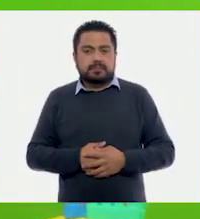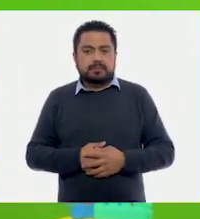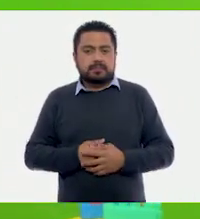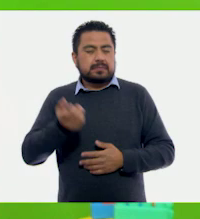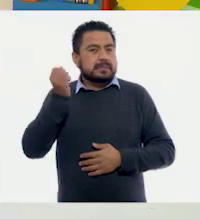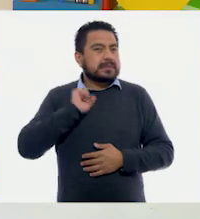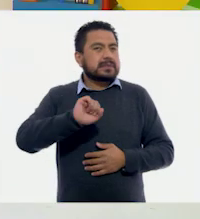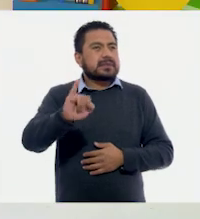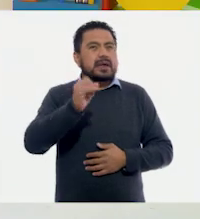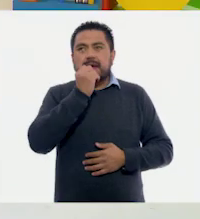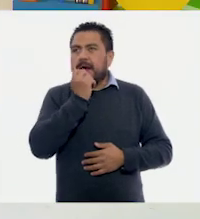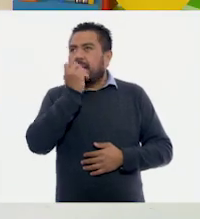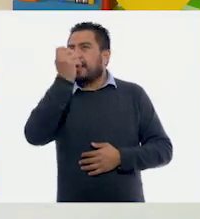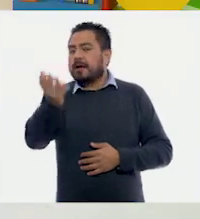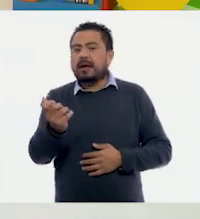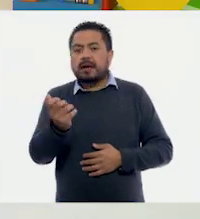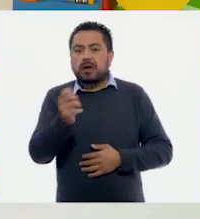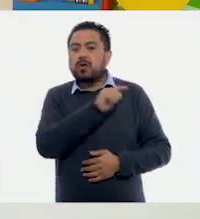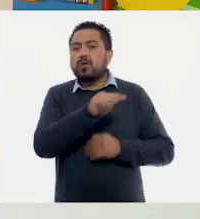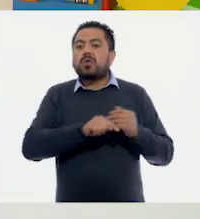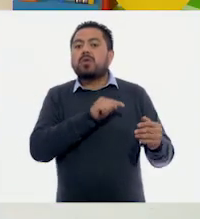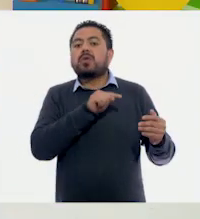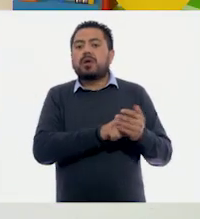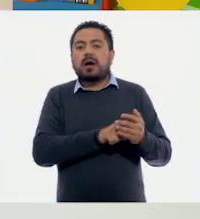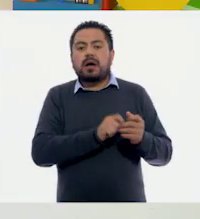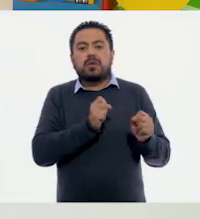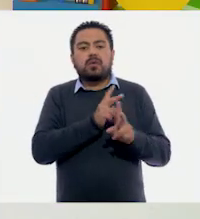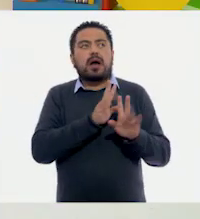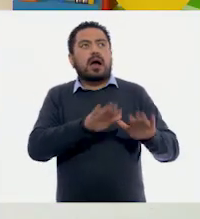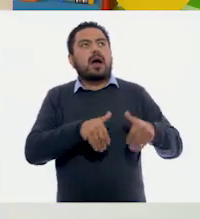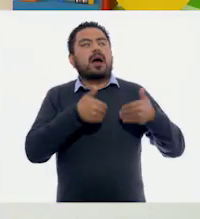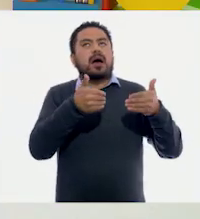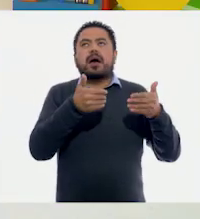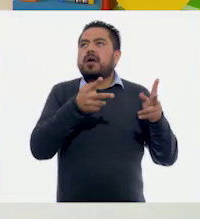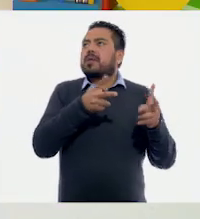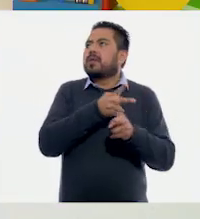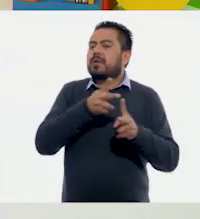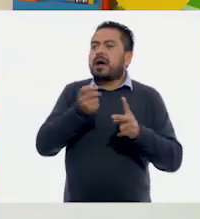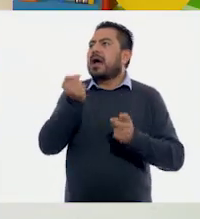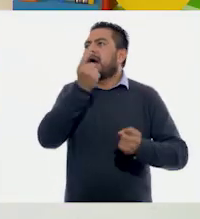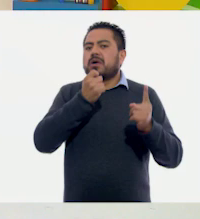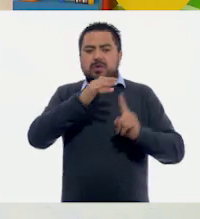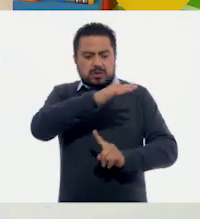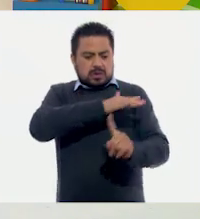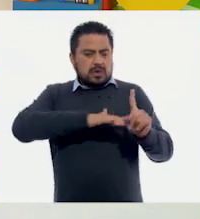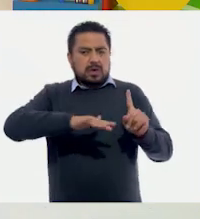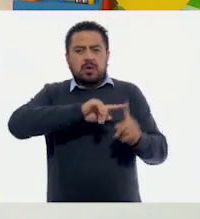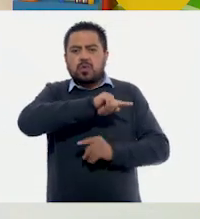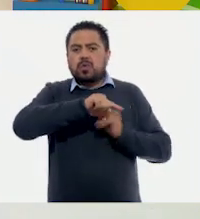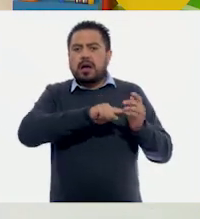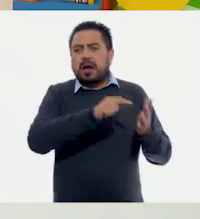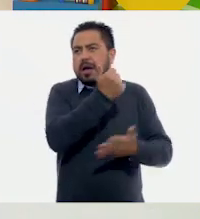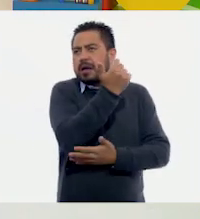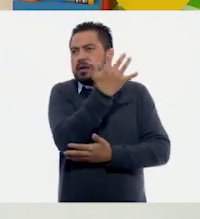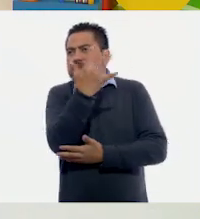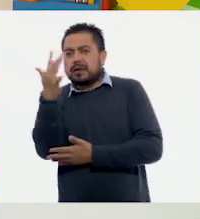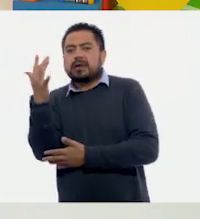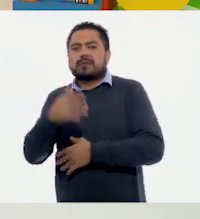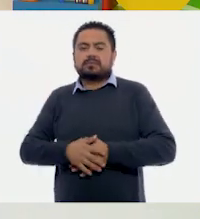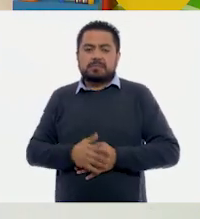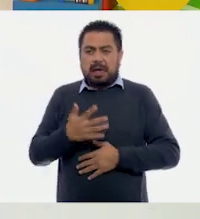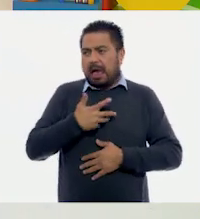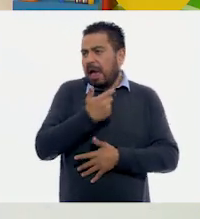¡Sí! Son lugares al aire libre. Algunos están rodeados de áreas verdes. Hay